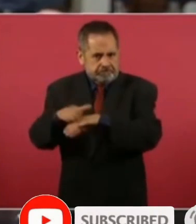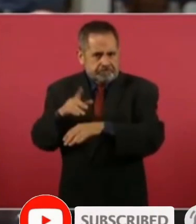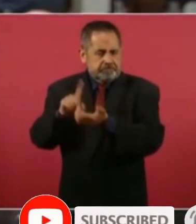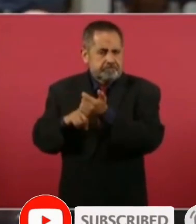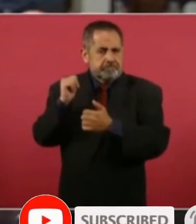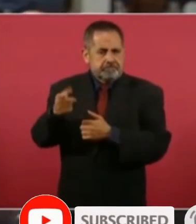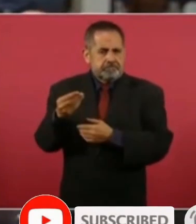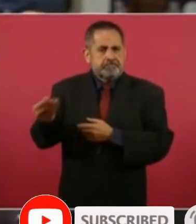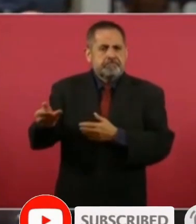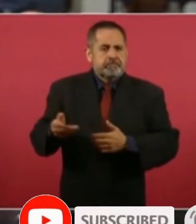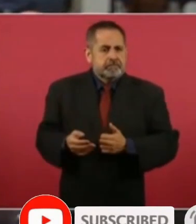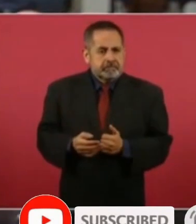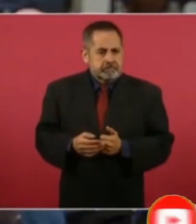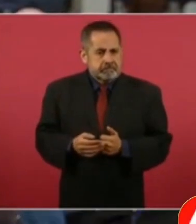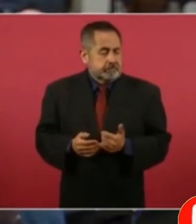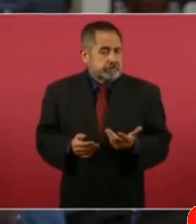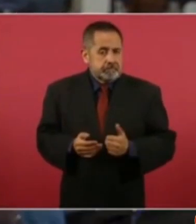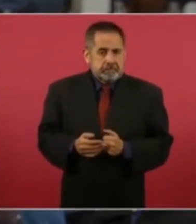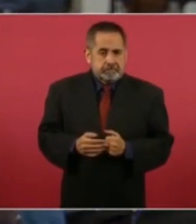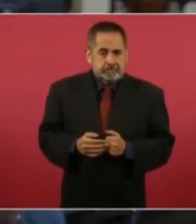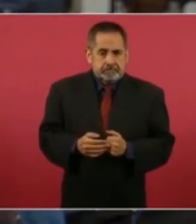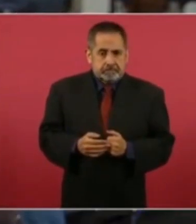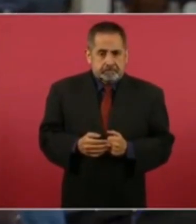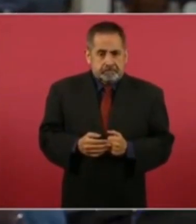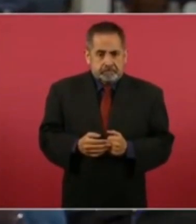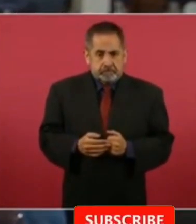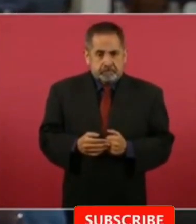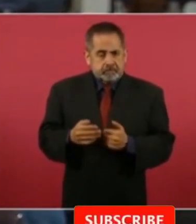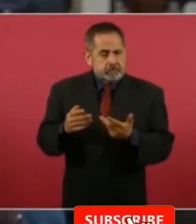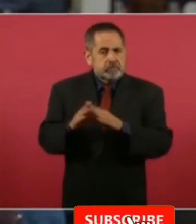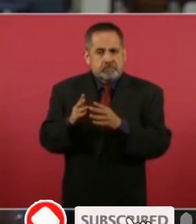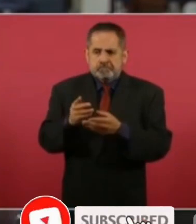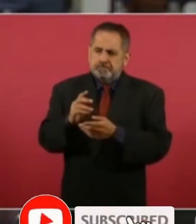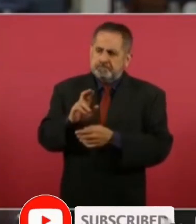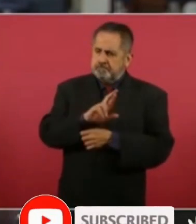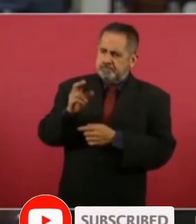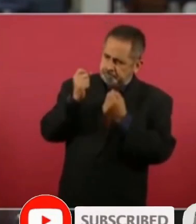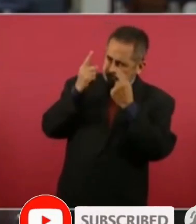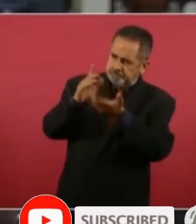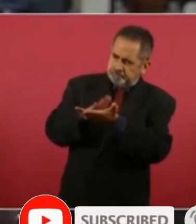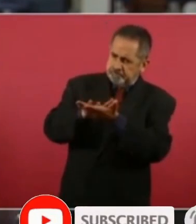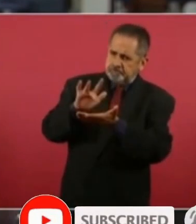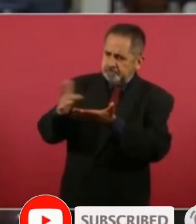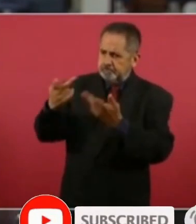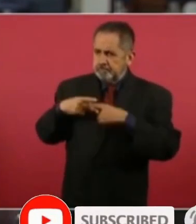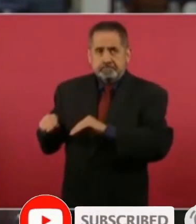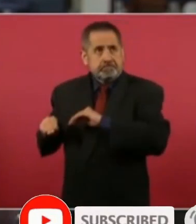dejo de reconocimiento para ellos.